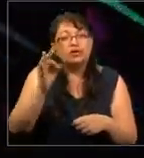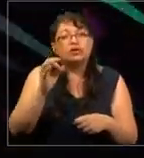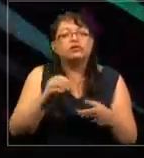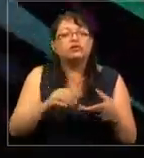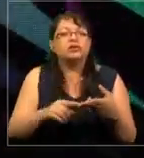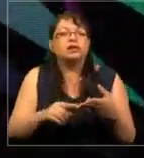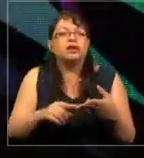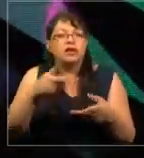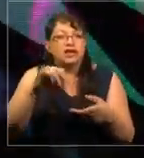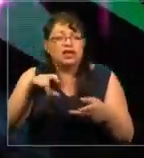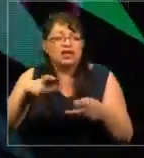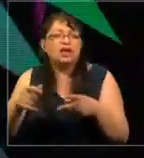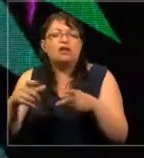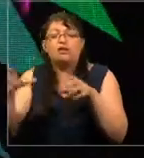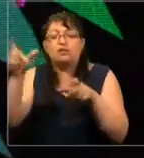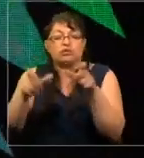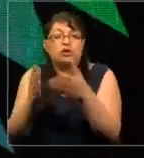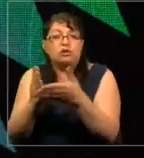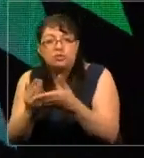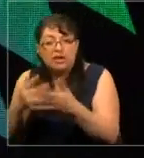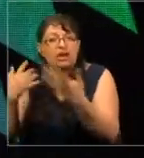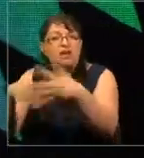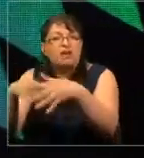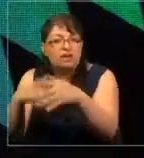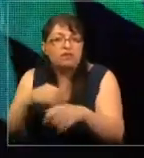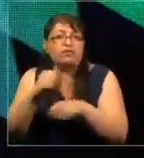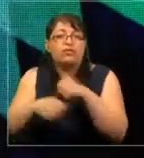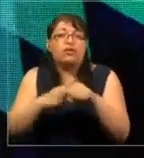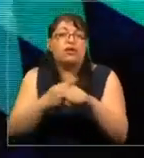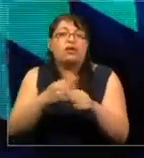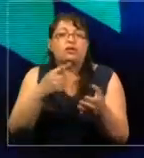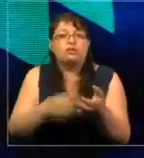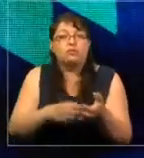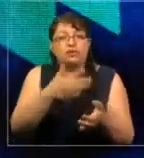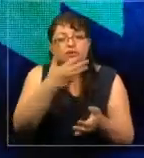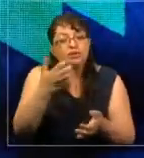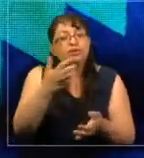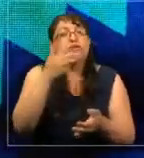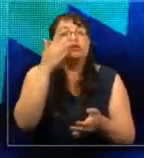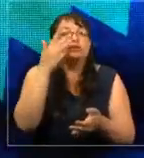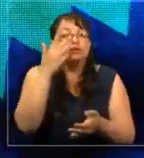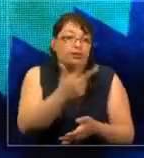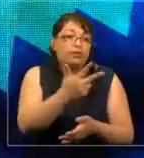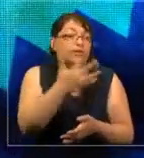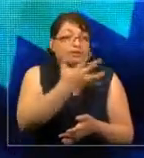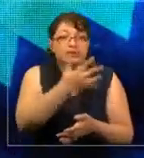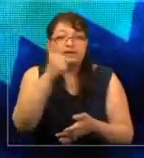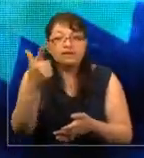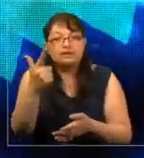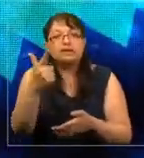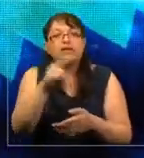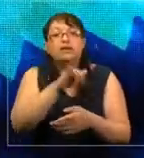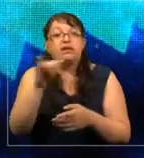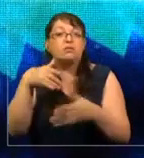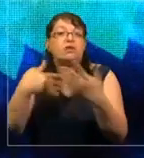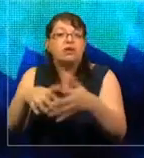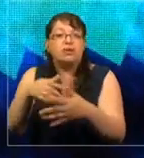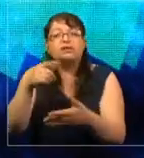con los organizadores de la marcha fue en 1957 y la marcha ocurrió en 1963.